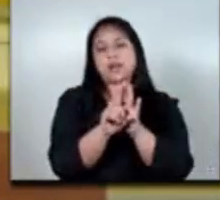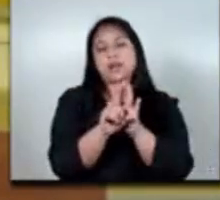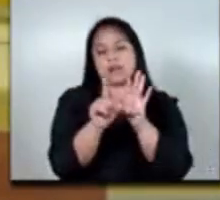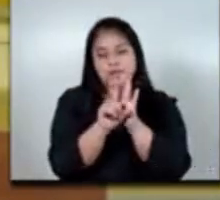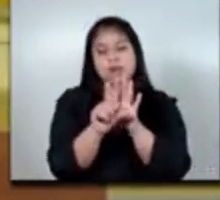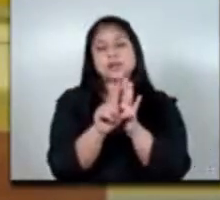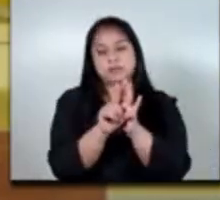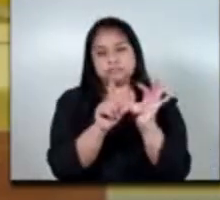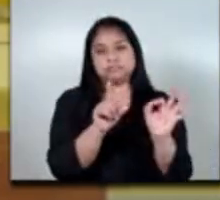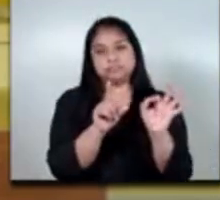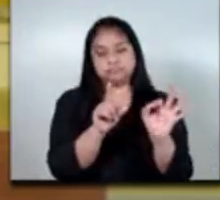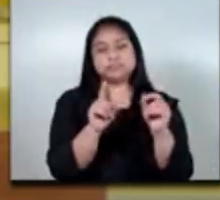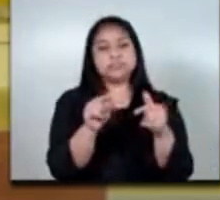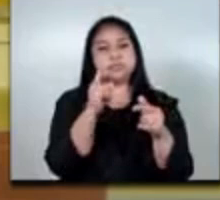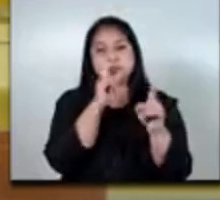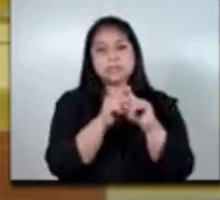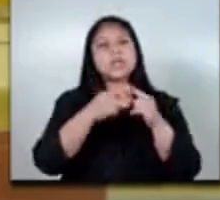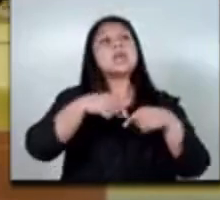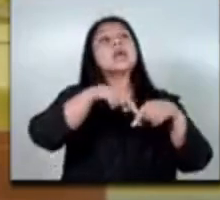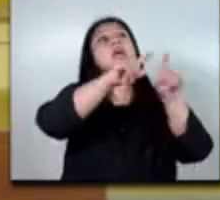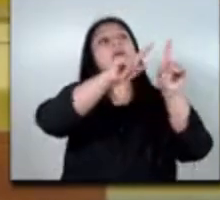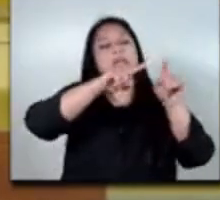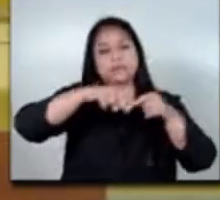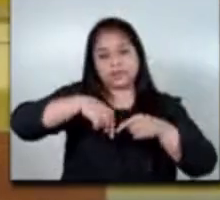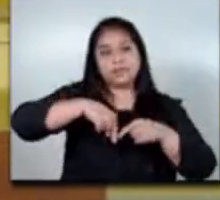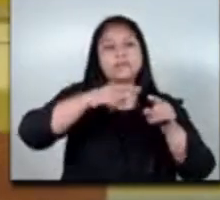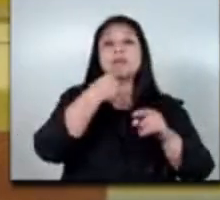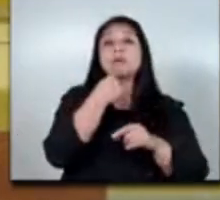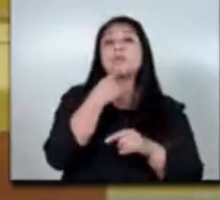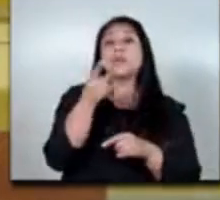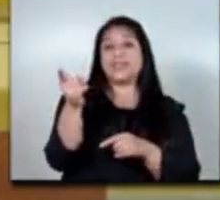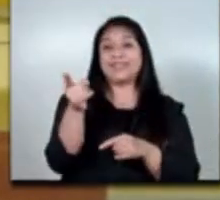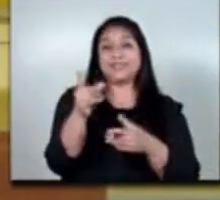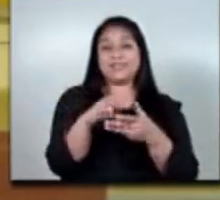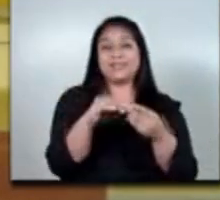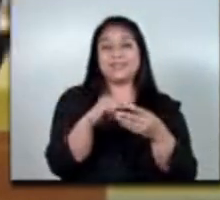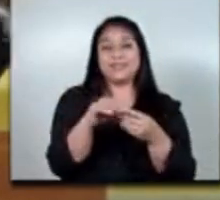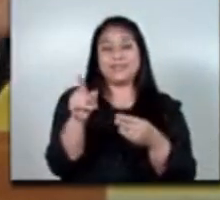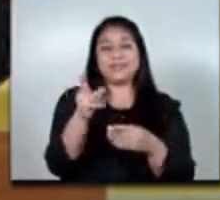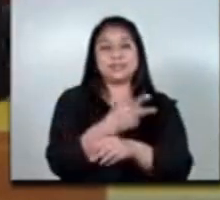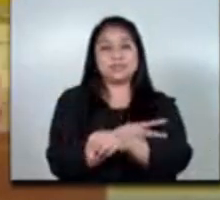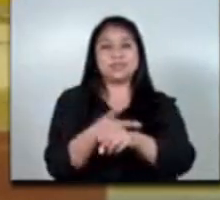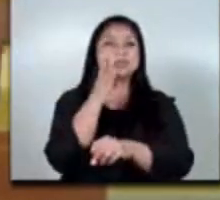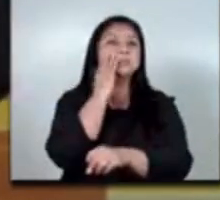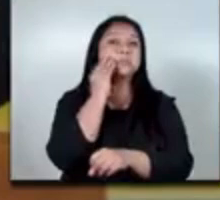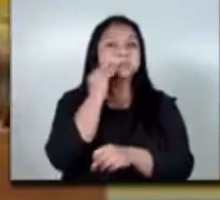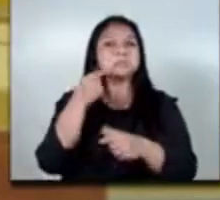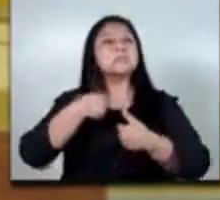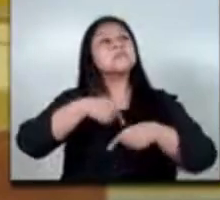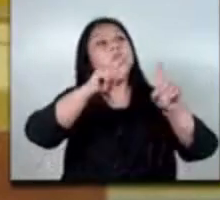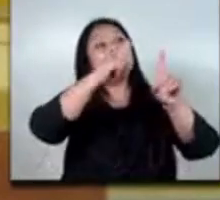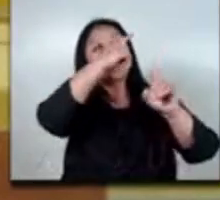y sea circular es decir, como bien lo decía don Luis Pedro Corado va, trabaja